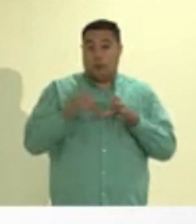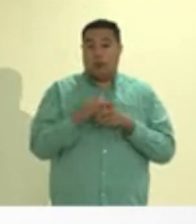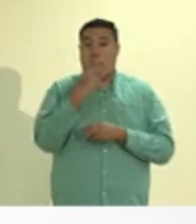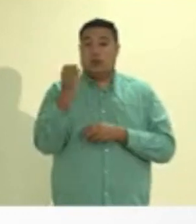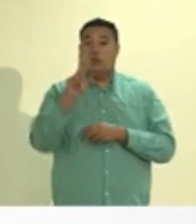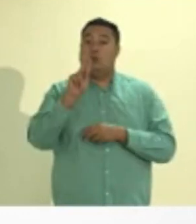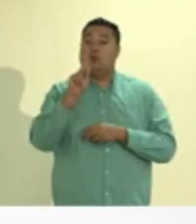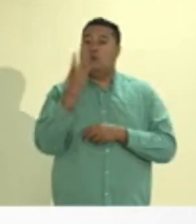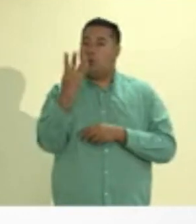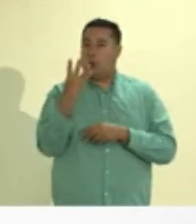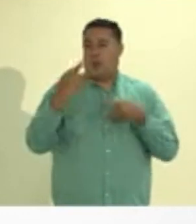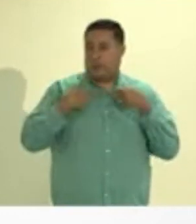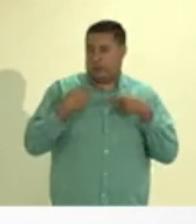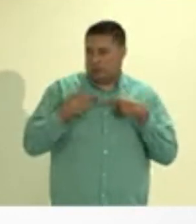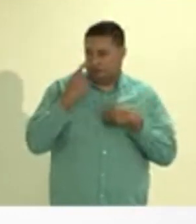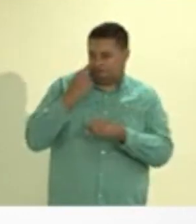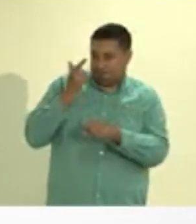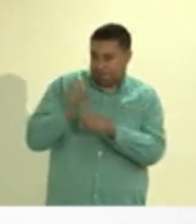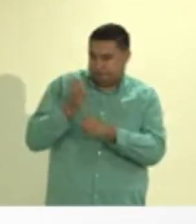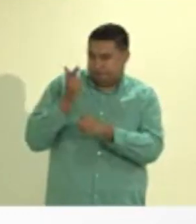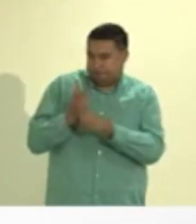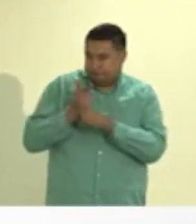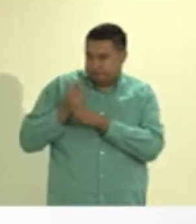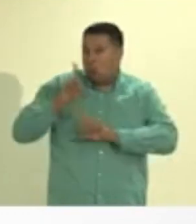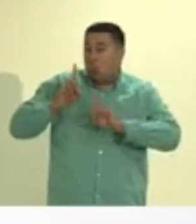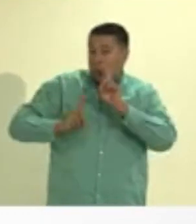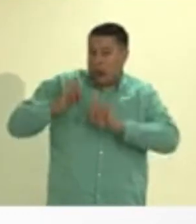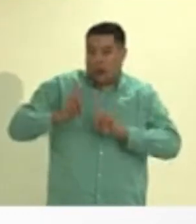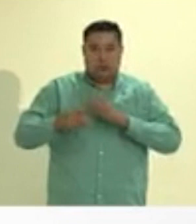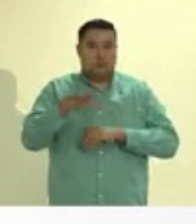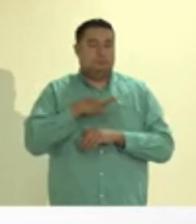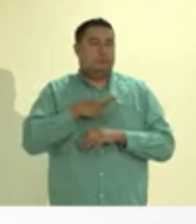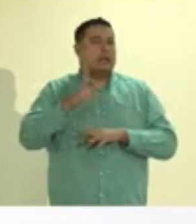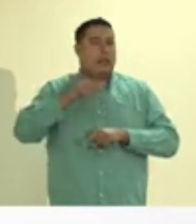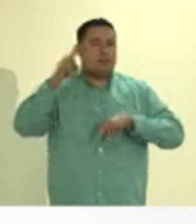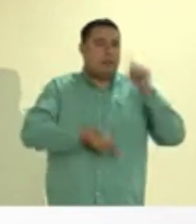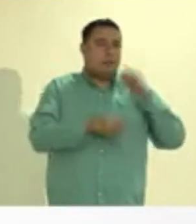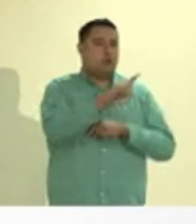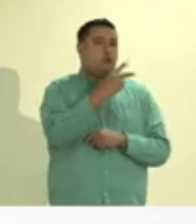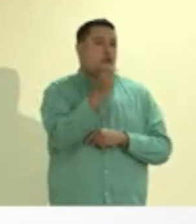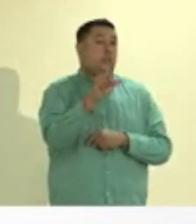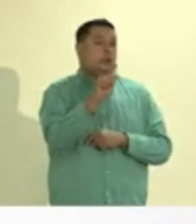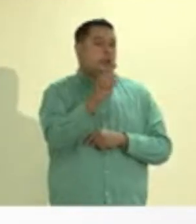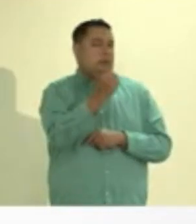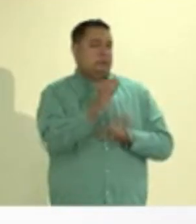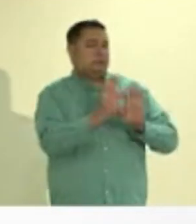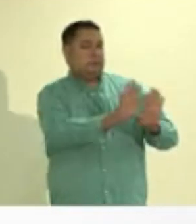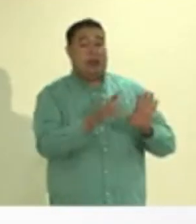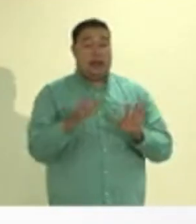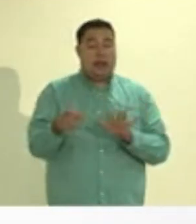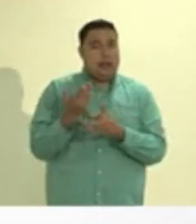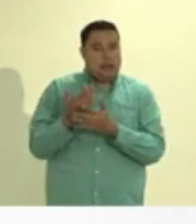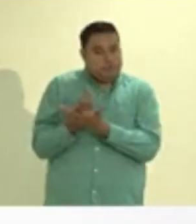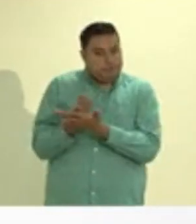registraron en los últimos dos días de un total de 384 personas que se han identificado como sospechosas y de las cuales